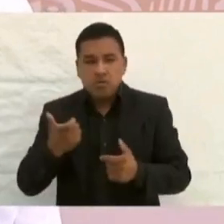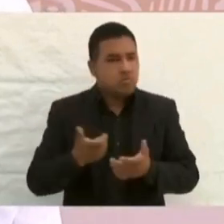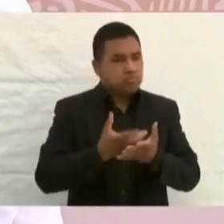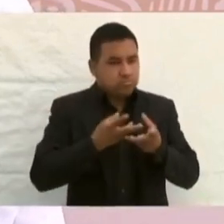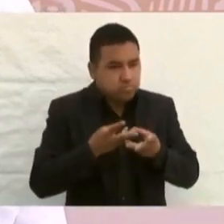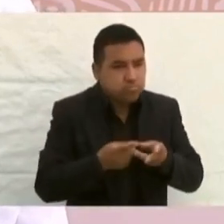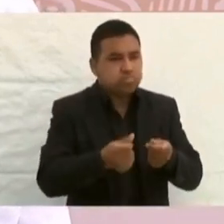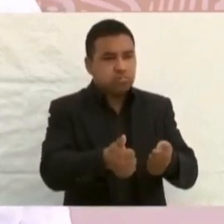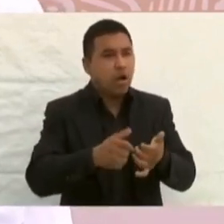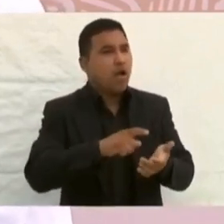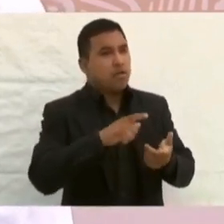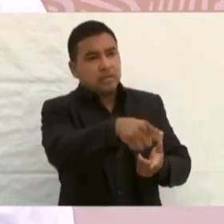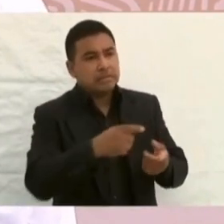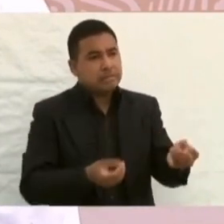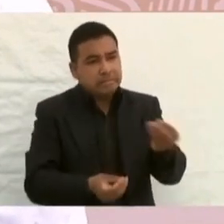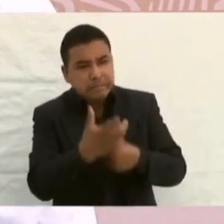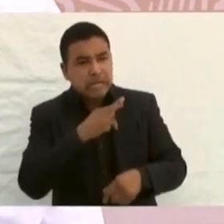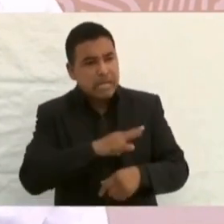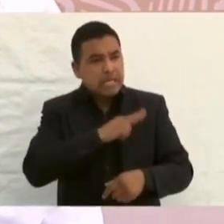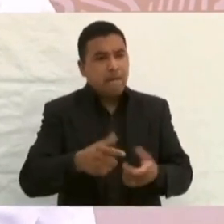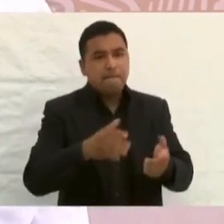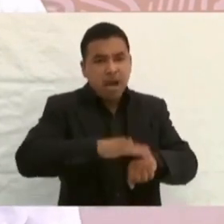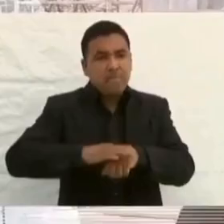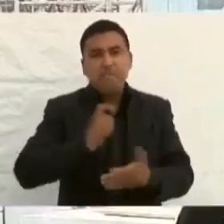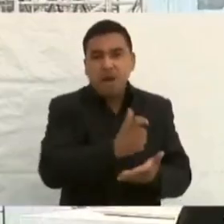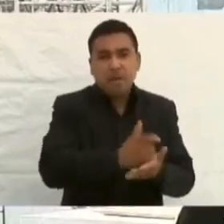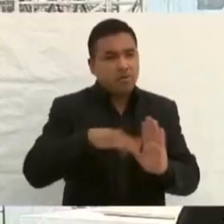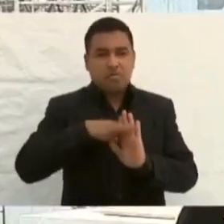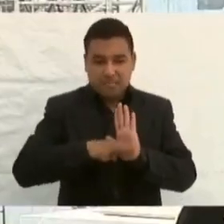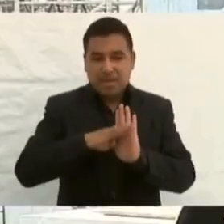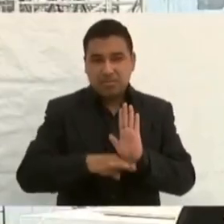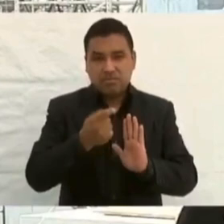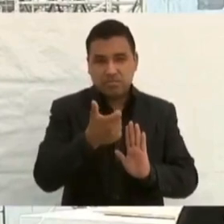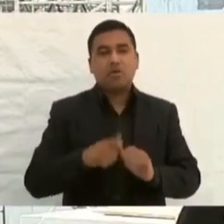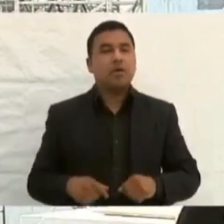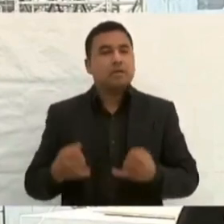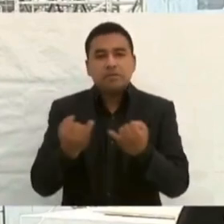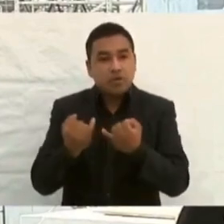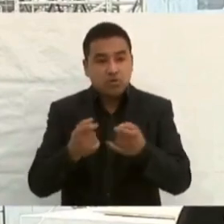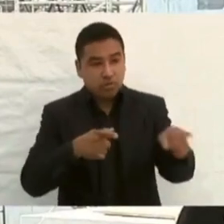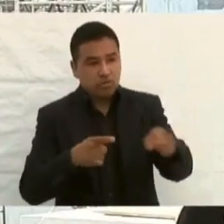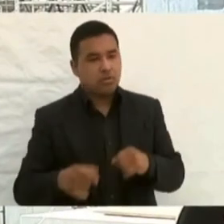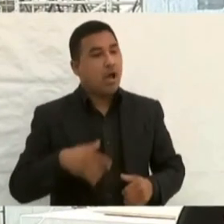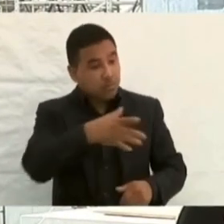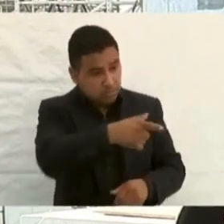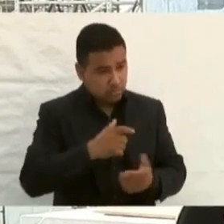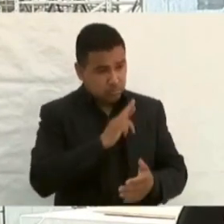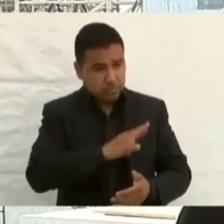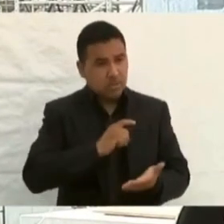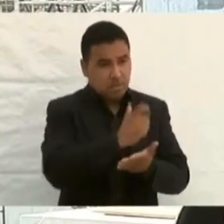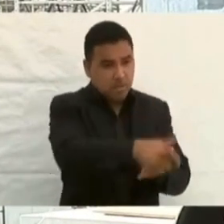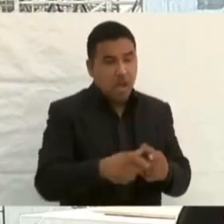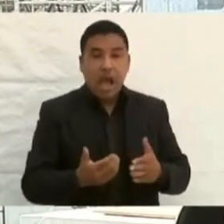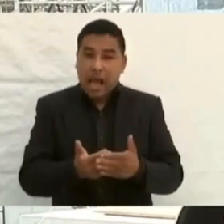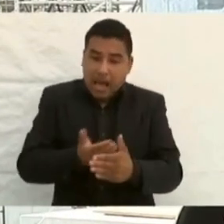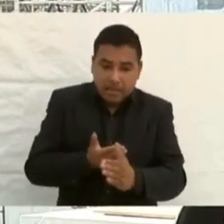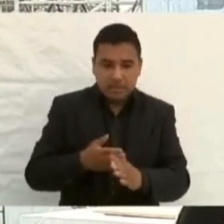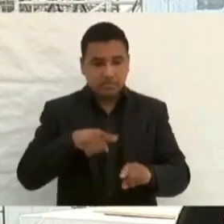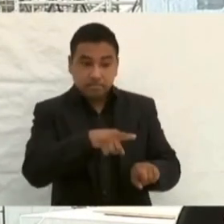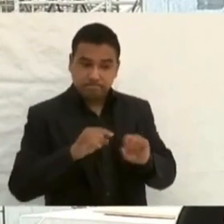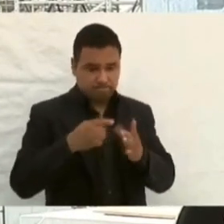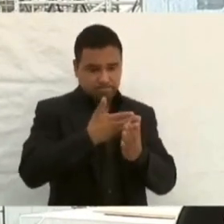costos en la contratación de los bienes y servicios. Actualmente, todos los contratos con terceros tienen un indicador de